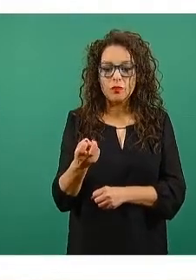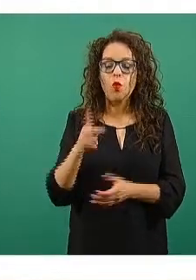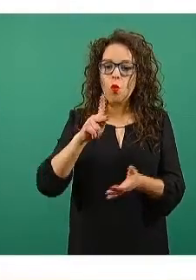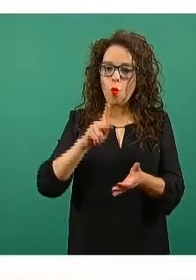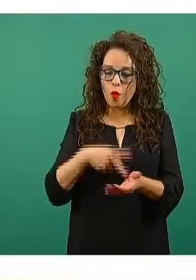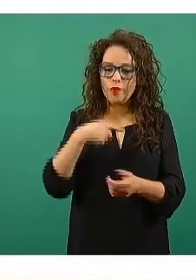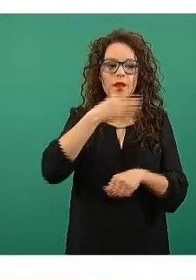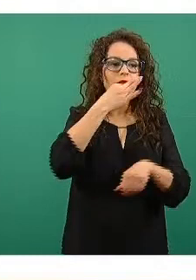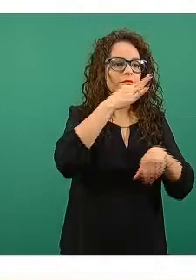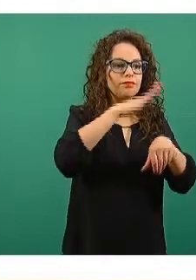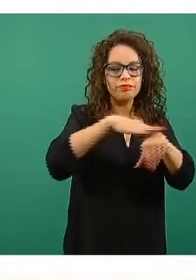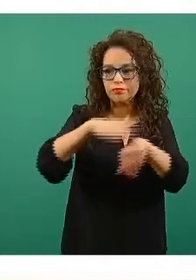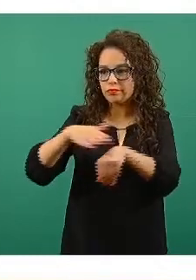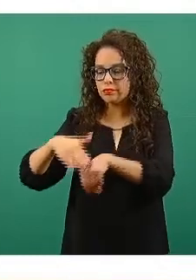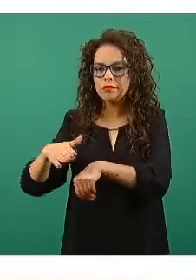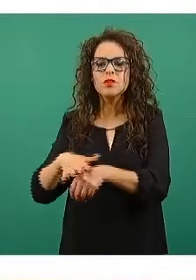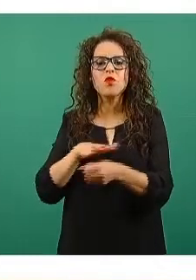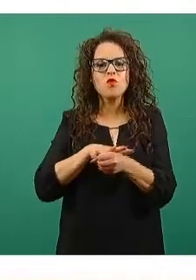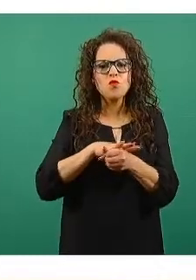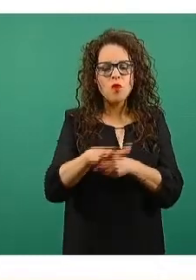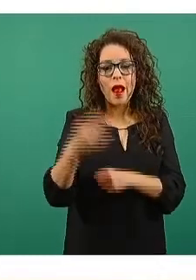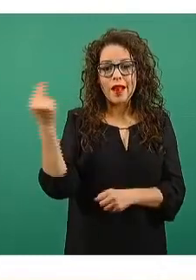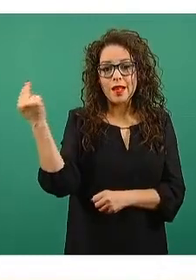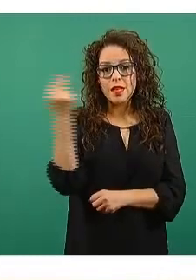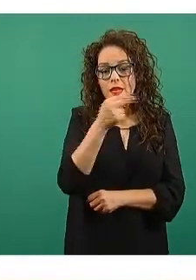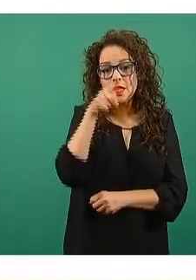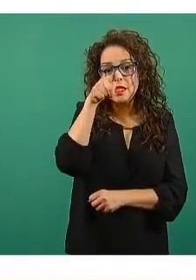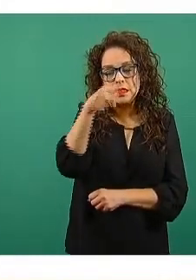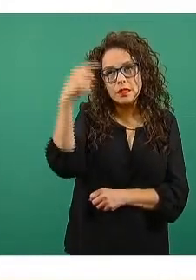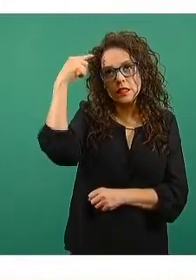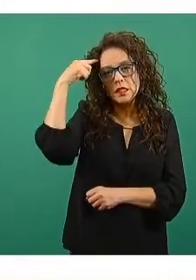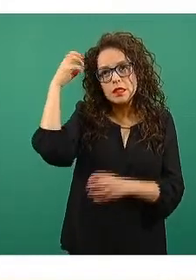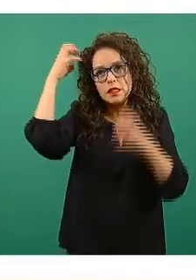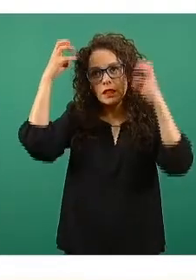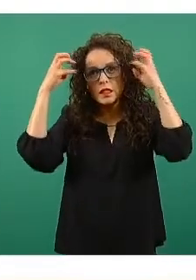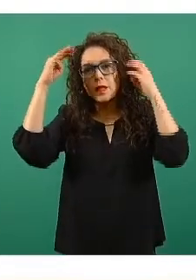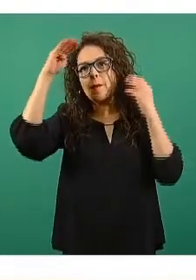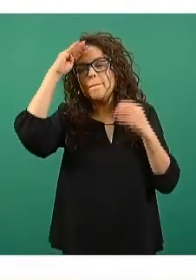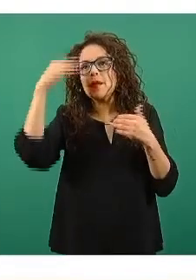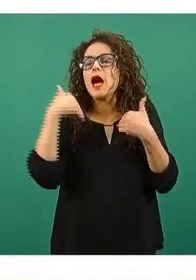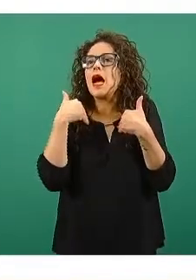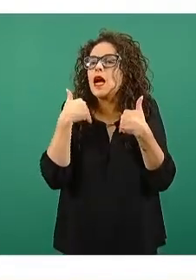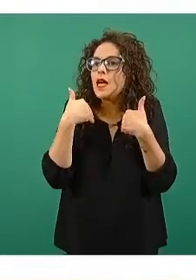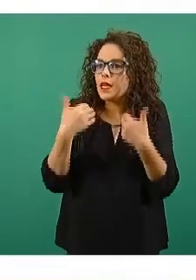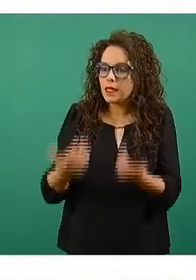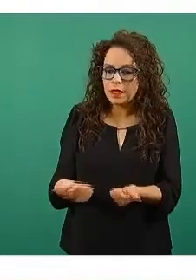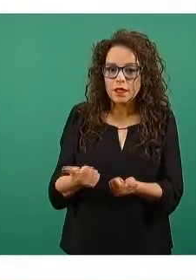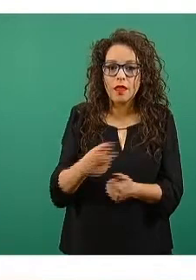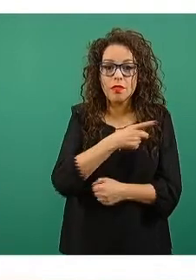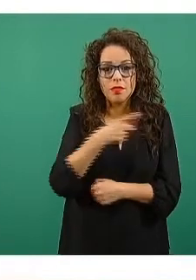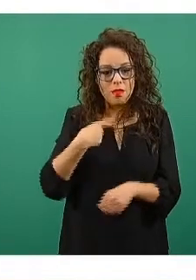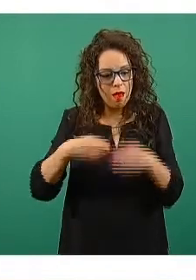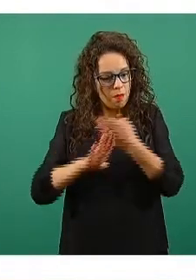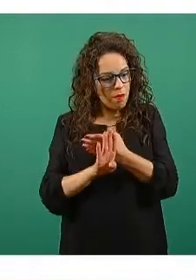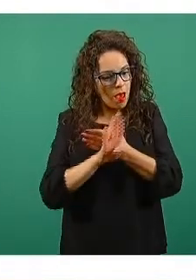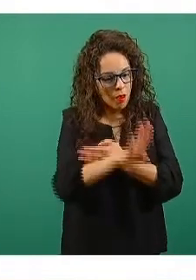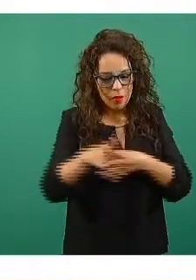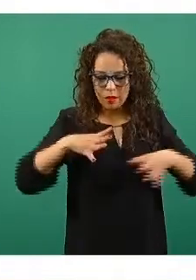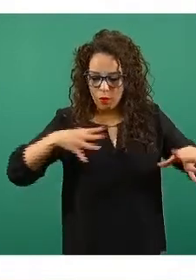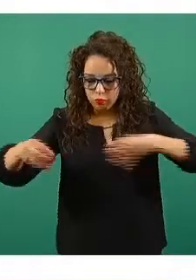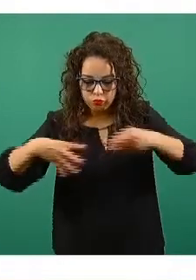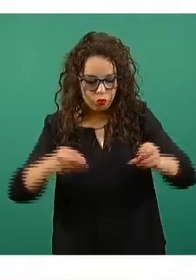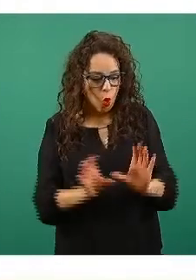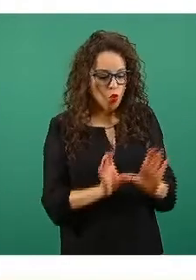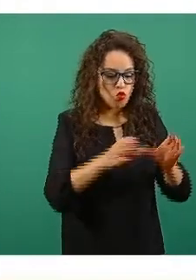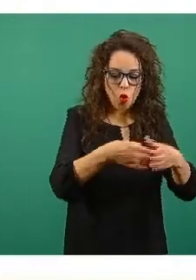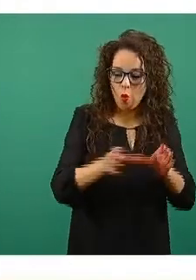llamado es a tener conciencia de justamente evitar la transmisión comunitaria, hace